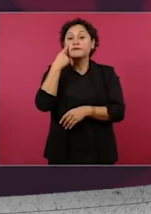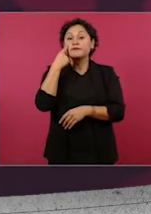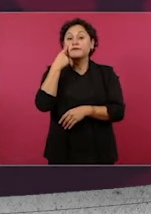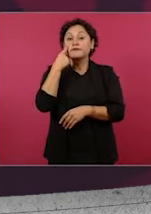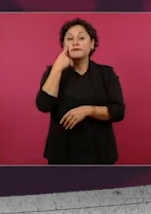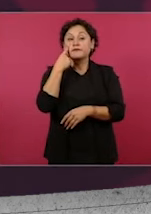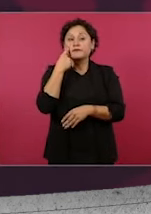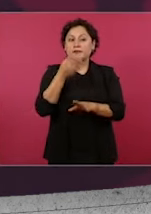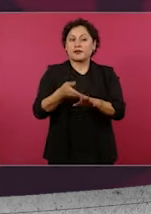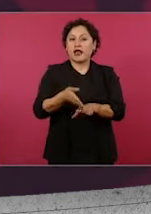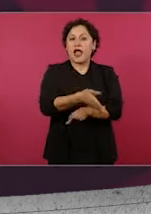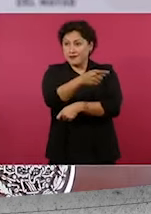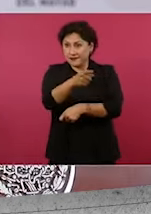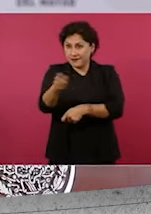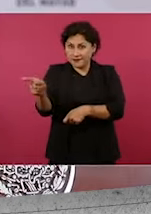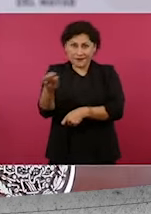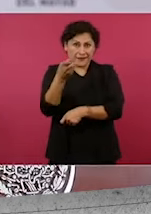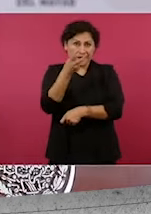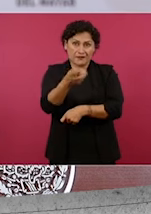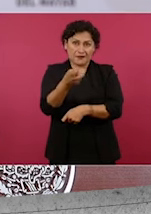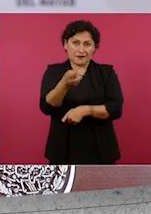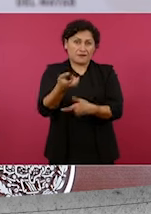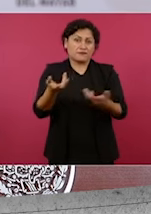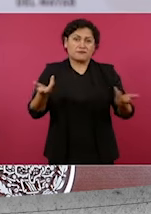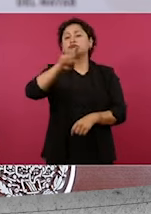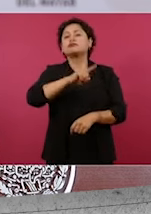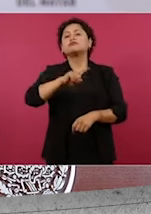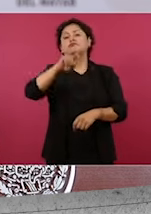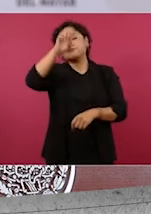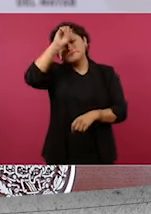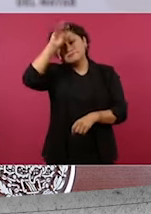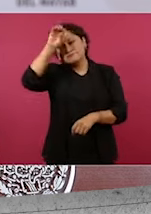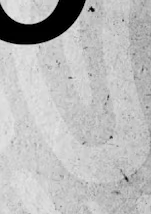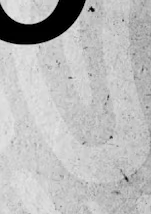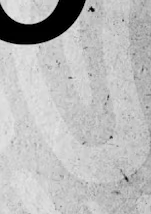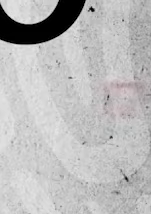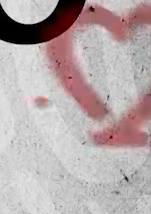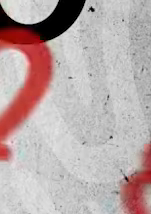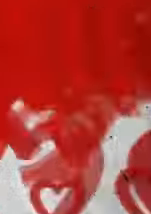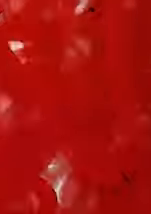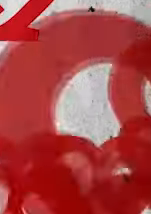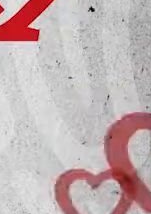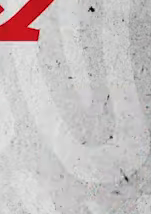para que puedan desarrollar la minería más de un siglo.